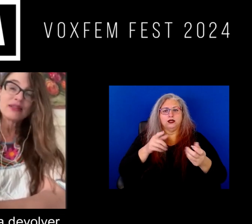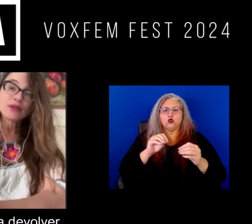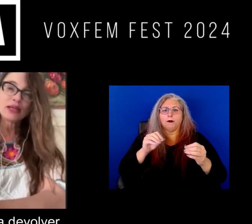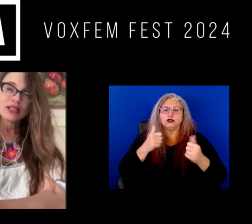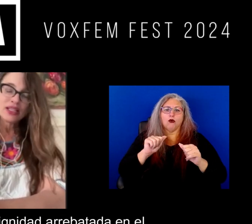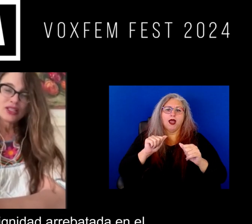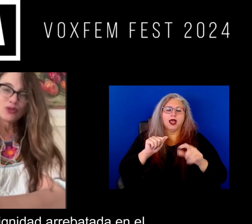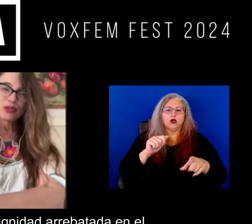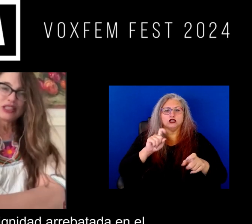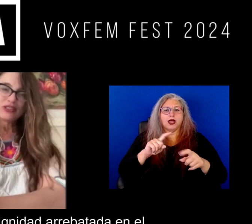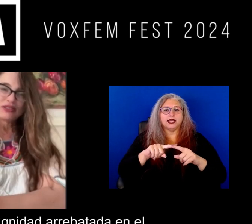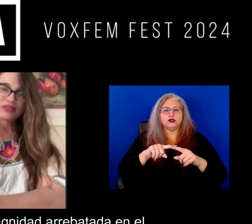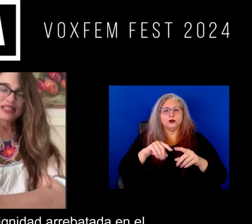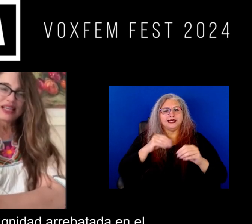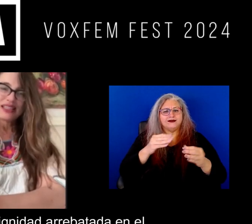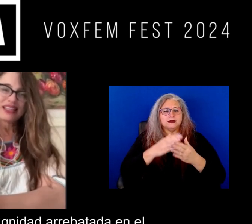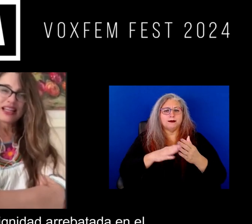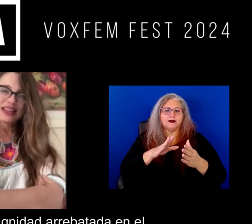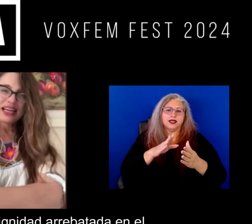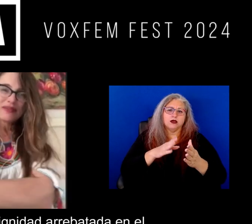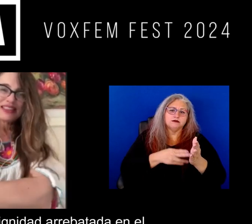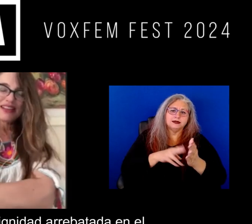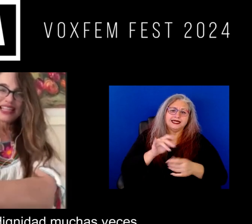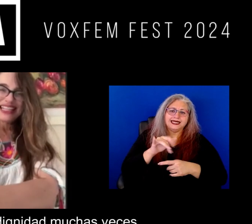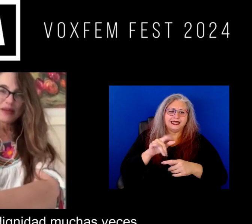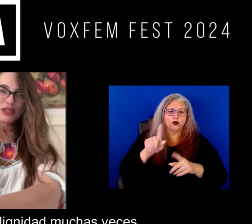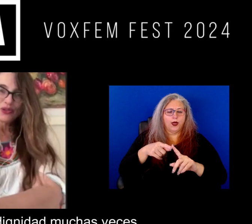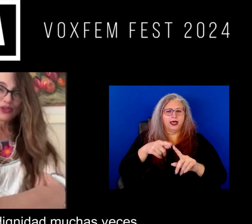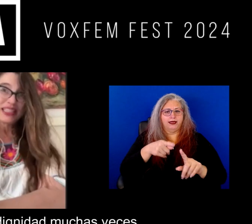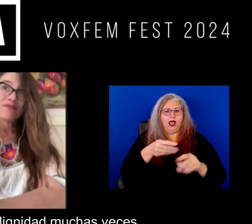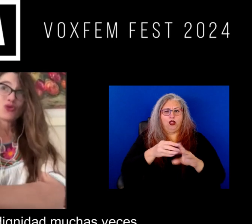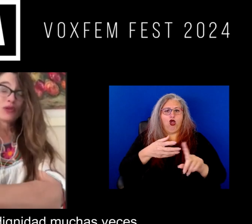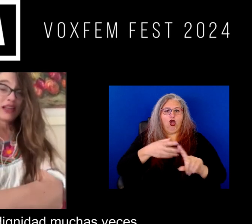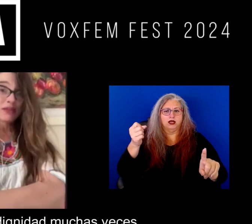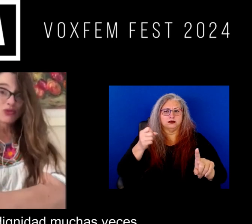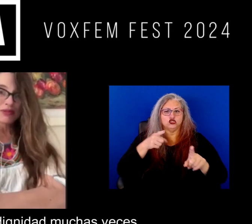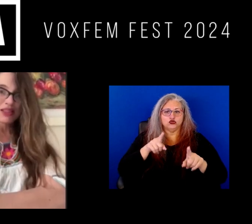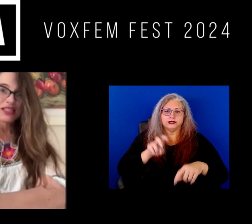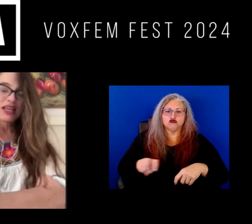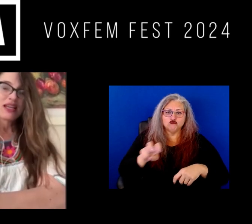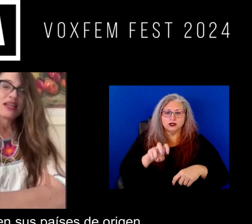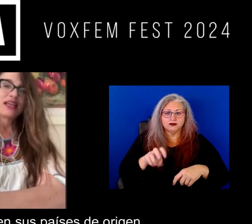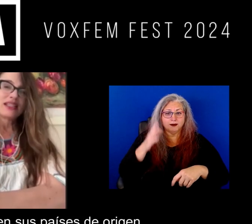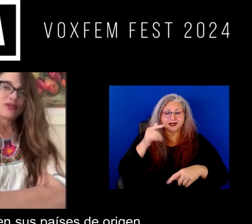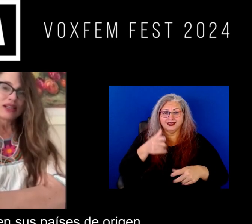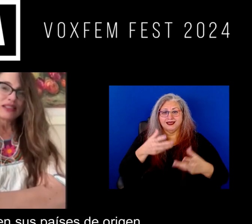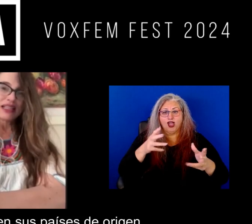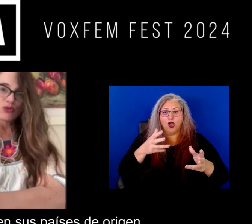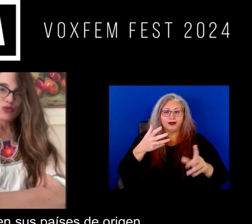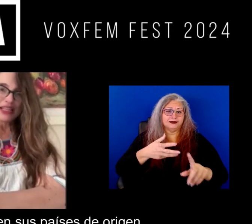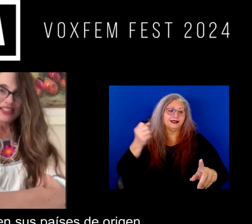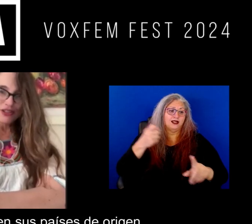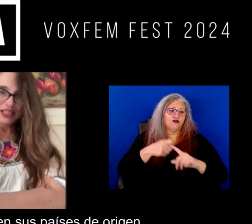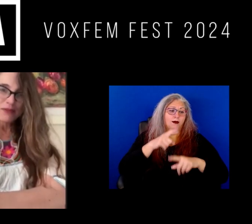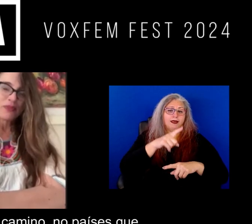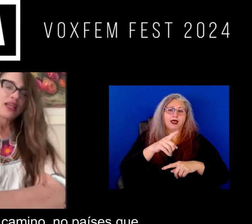intenta devolver un poquito de esa dignidad arrebatada en el camino ¿no? que ya su dignidad muchas veces ha sido arrebatada en